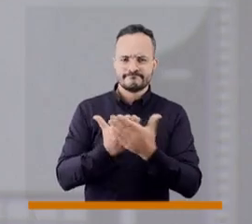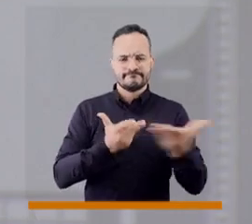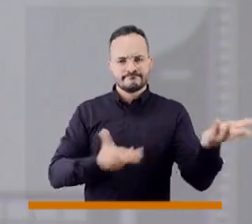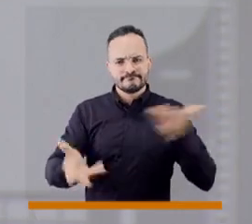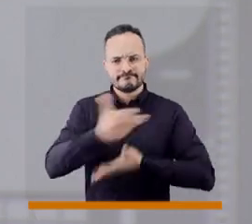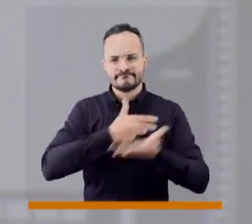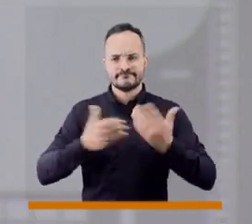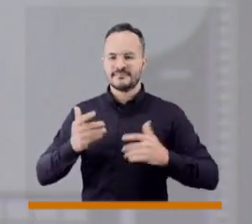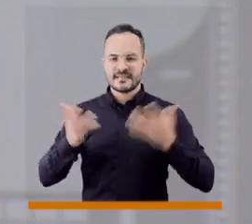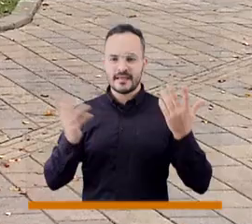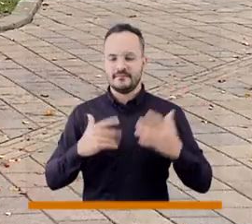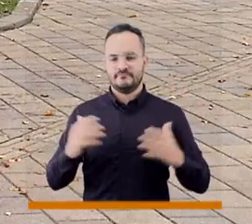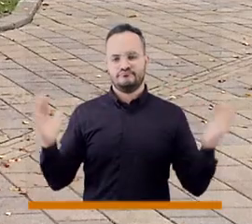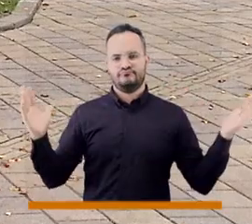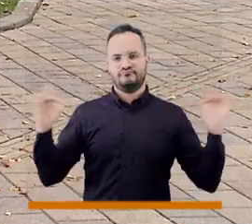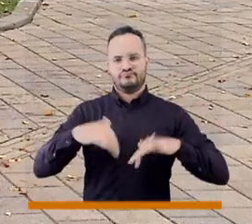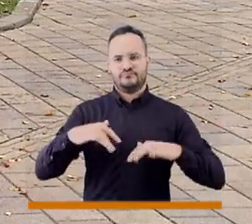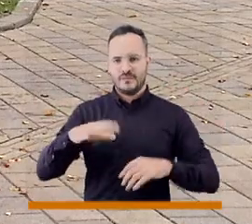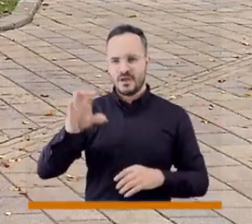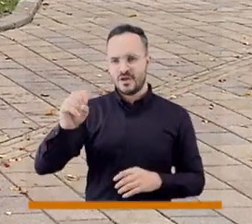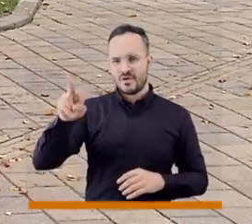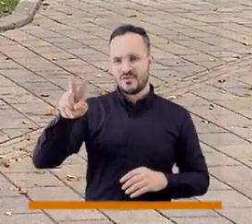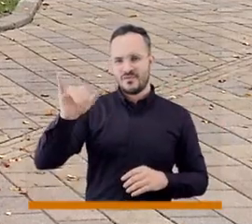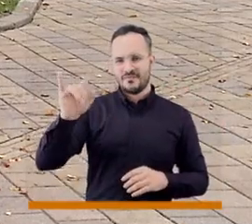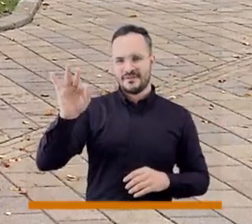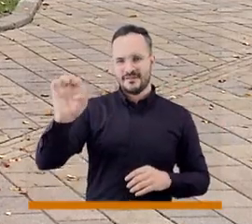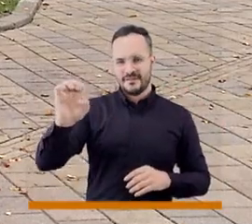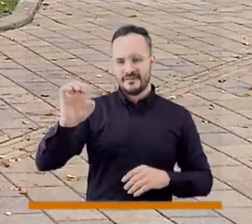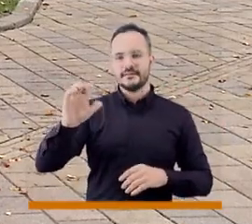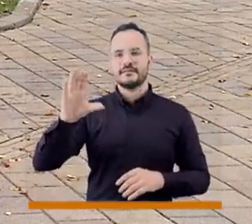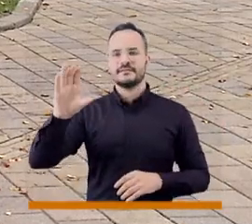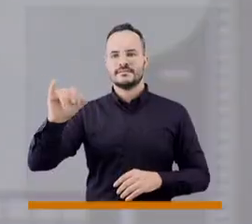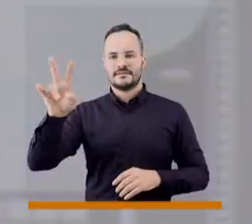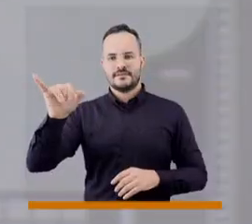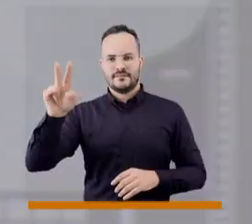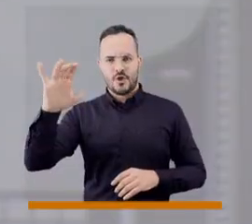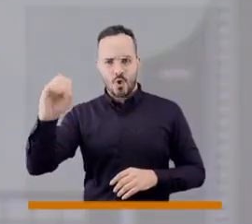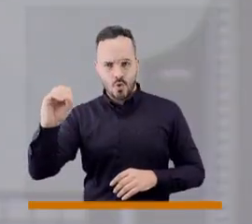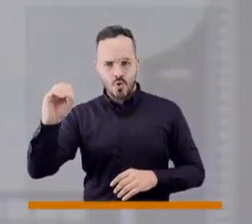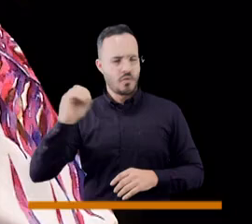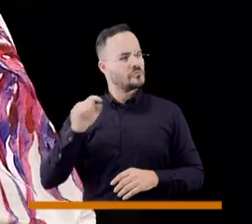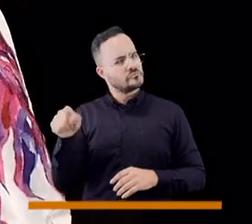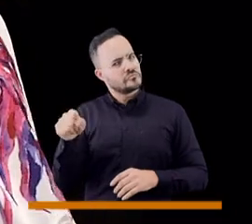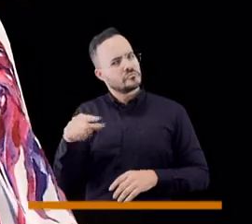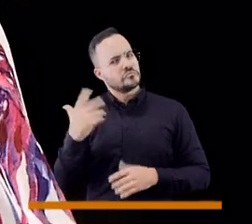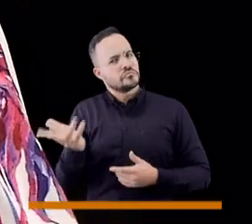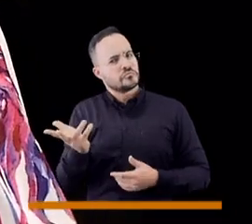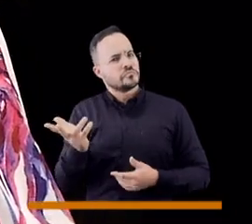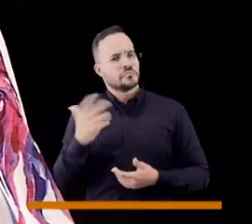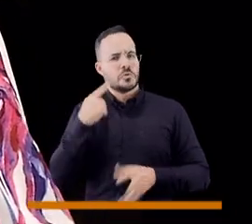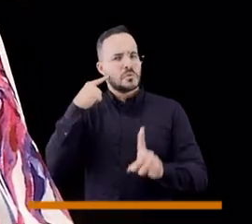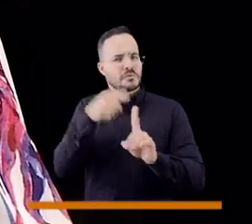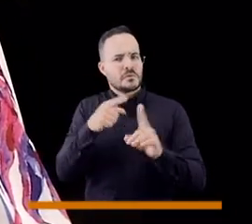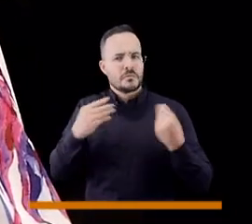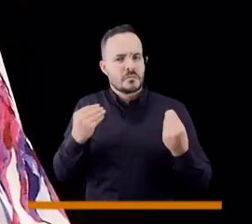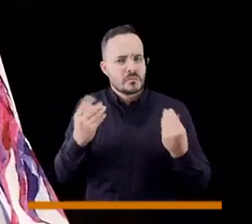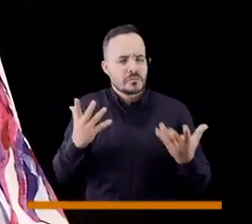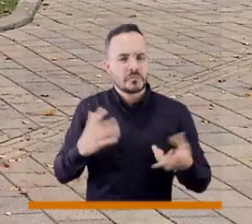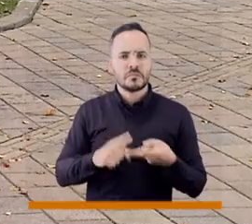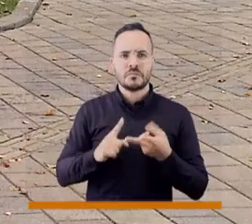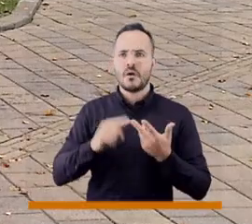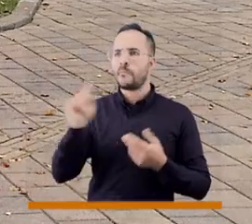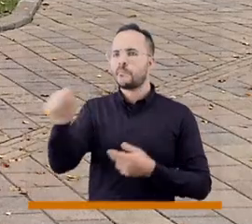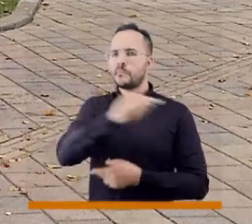o liderando, los convites cívicos. ¿Qué son? ¿Qué pretende con ellos? Y además, ¿dónde también están hechas